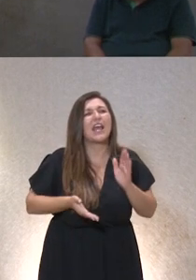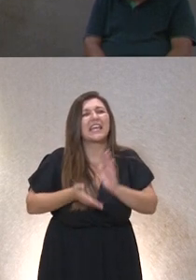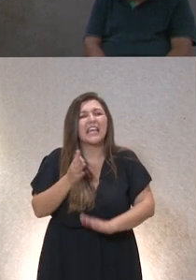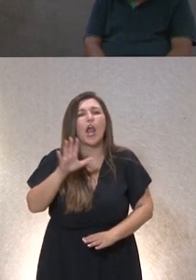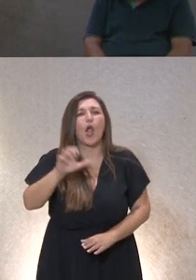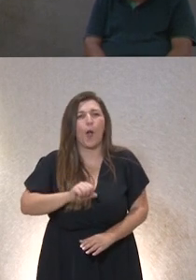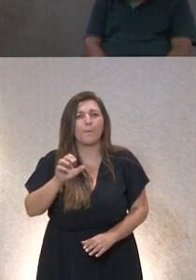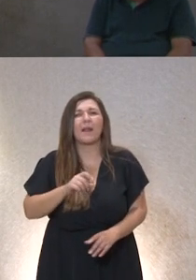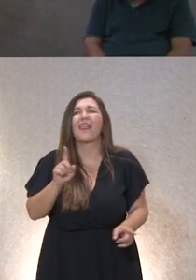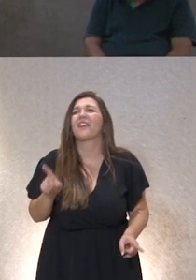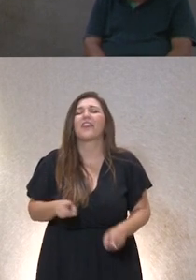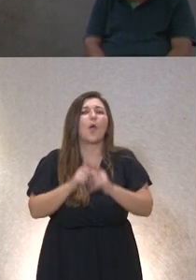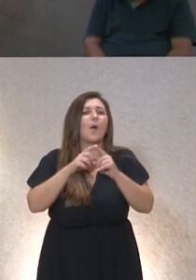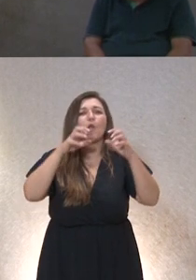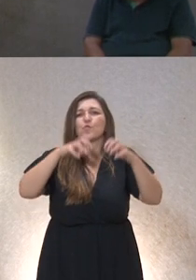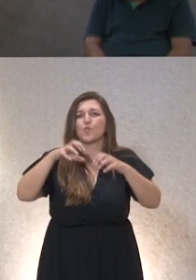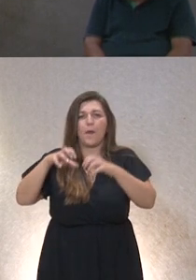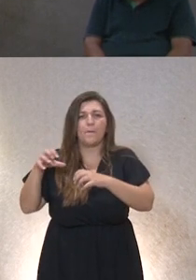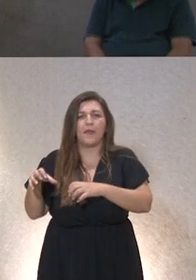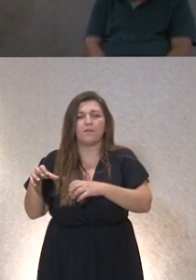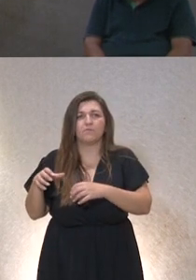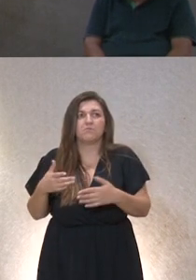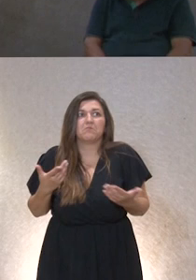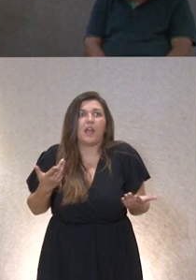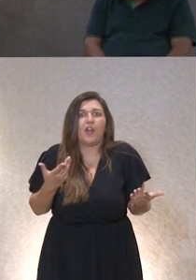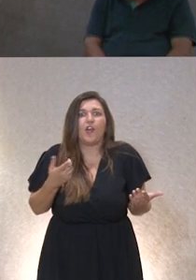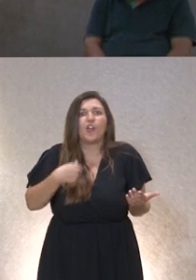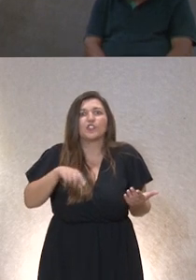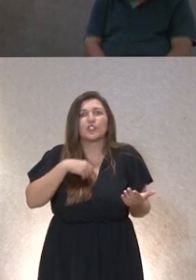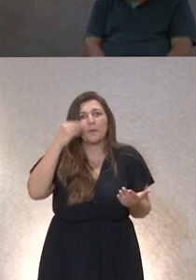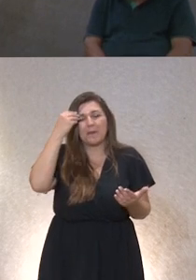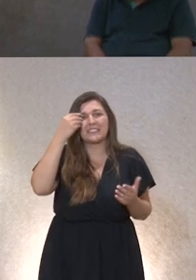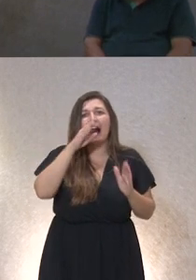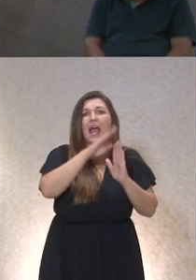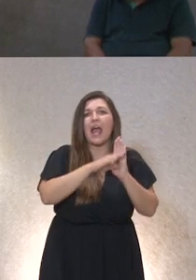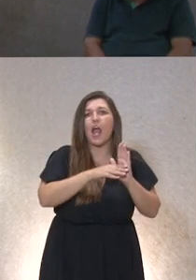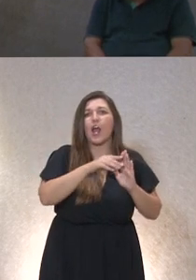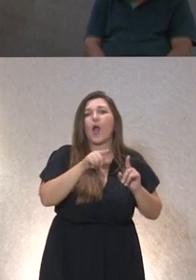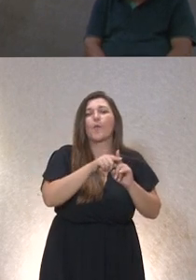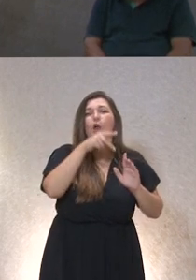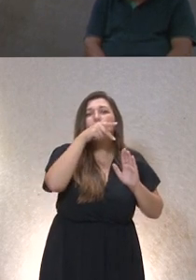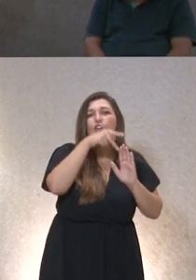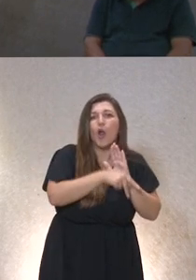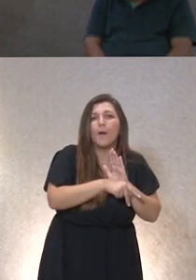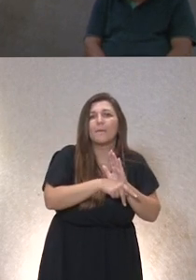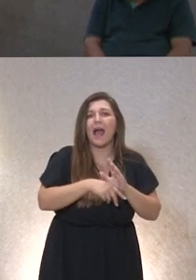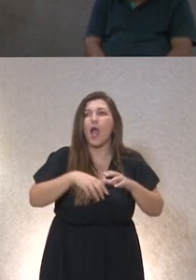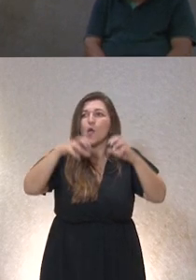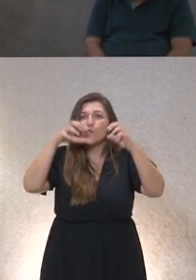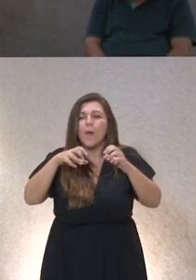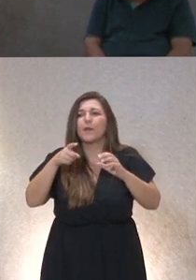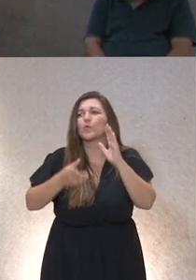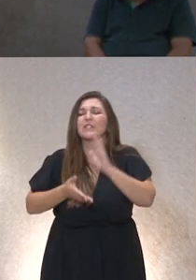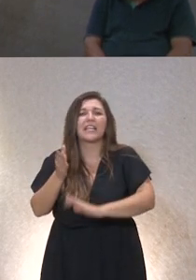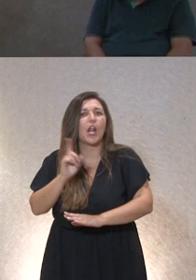aunque esté lloviendo claro al final nosotros como media restrictiva que teníamos es que si llueve no puede salir porque te mojas porque te